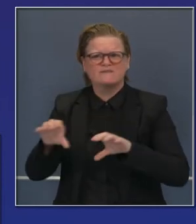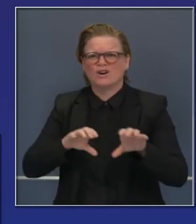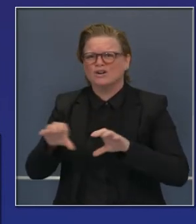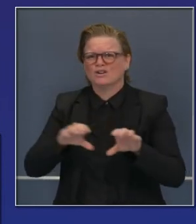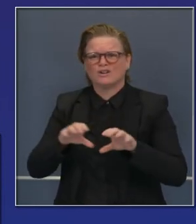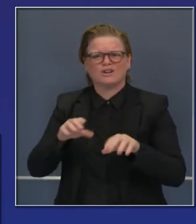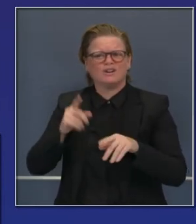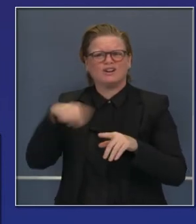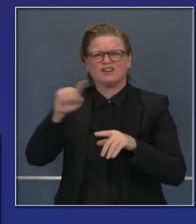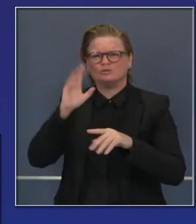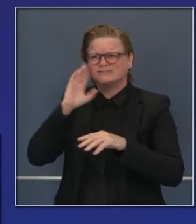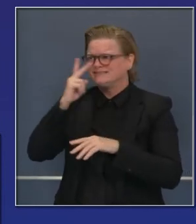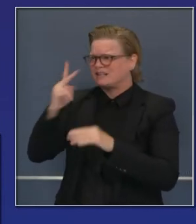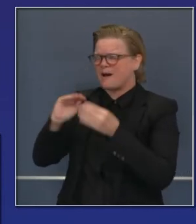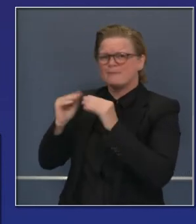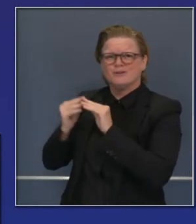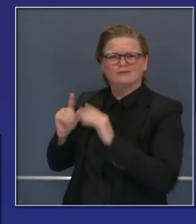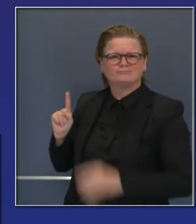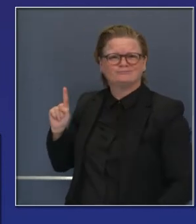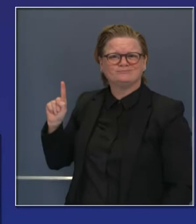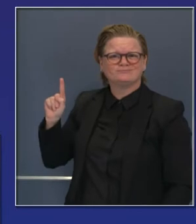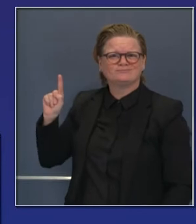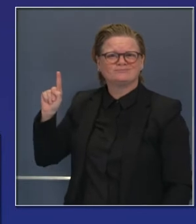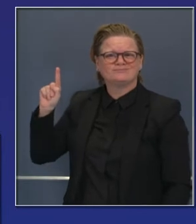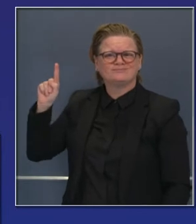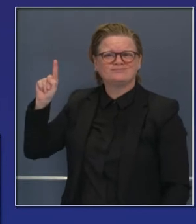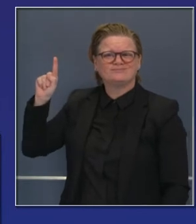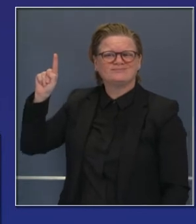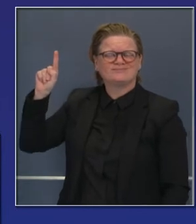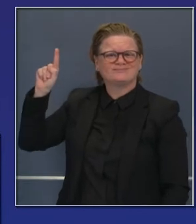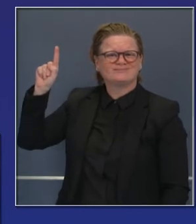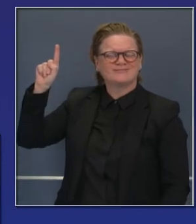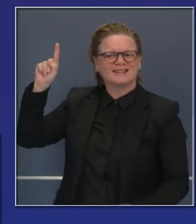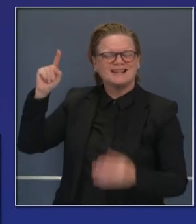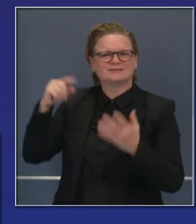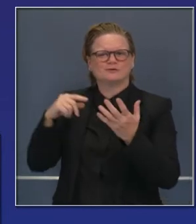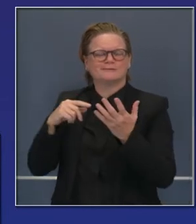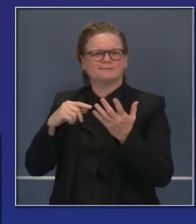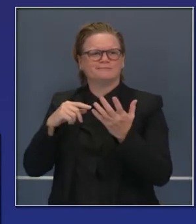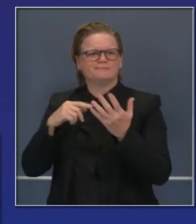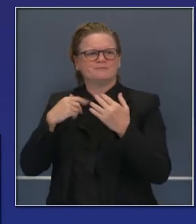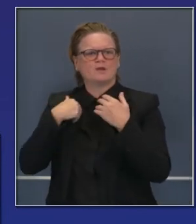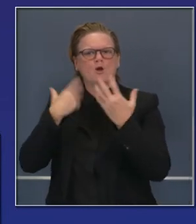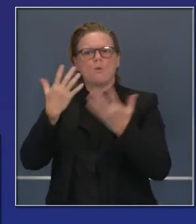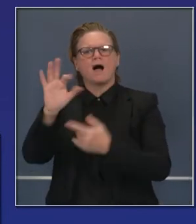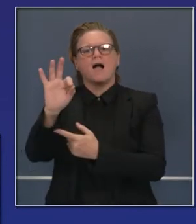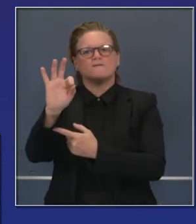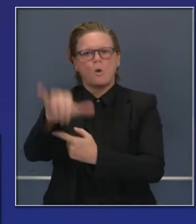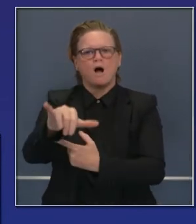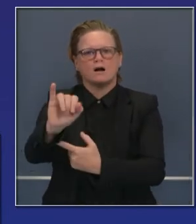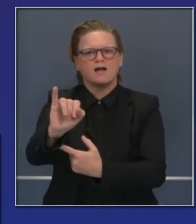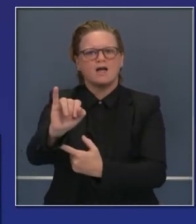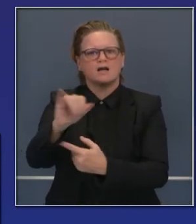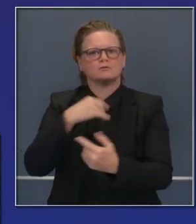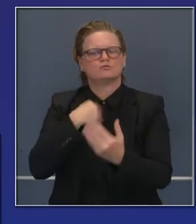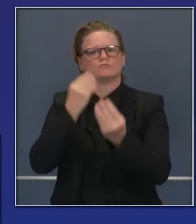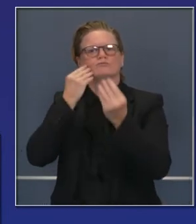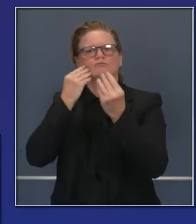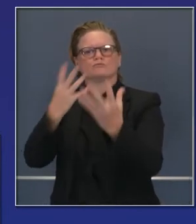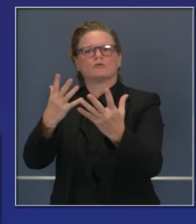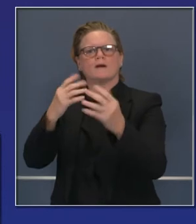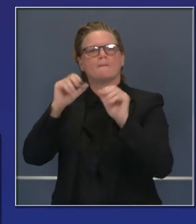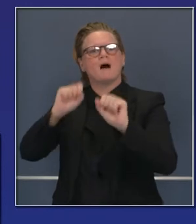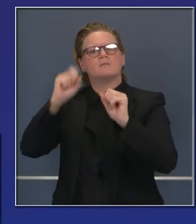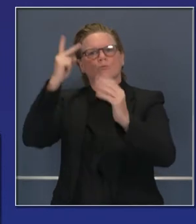Entonces, sí está correcto llamar esto repunte. Y este es preámbulo para su pregunta, no respuesta realmente. Entonces, usted